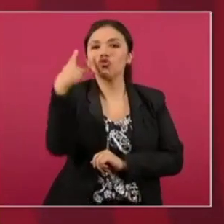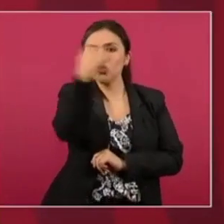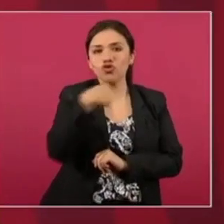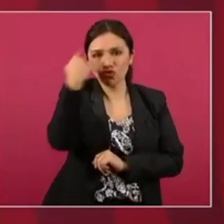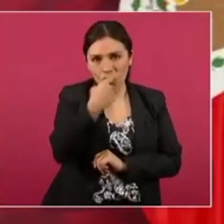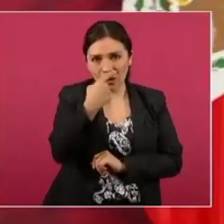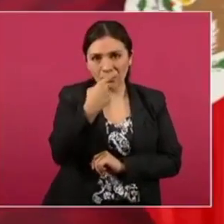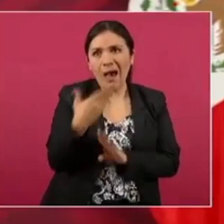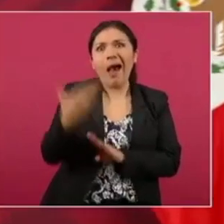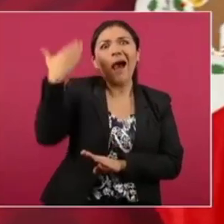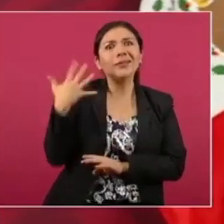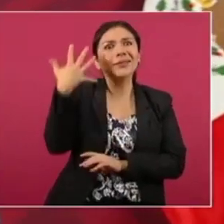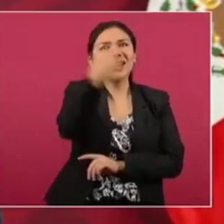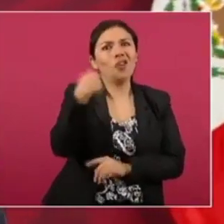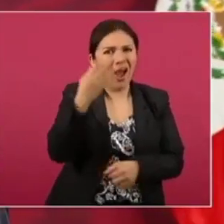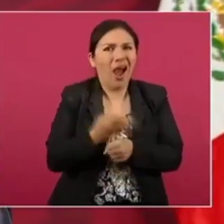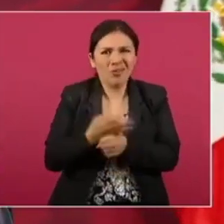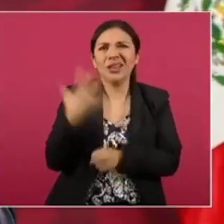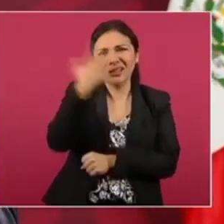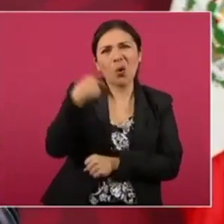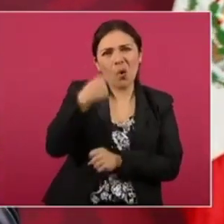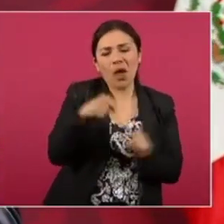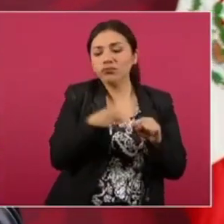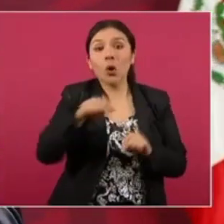y no cinco como ahora o seis.